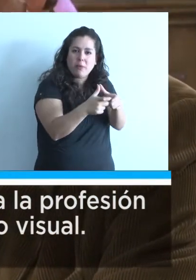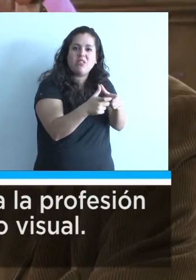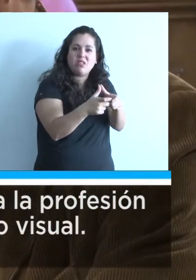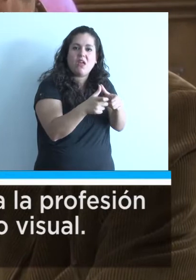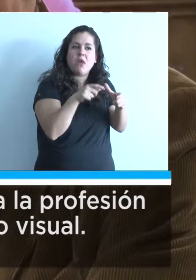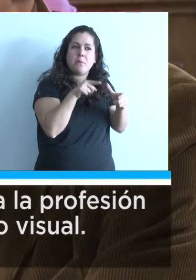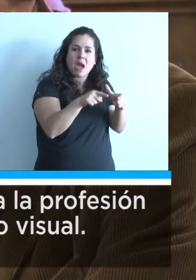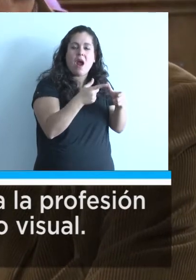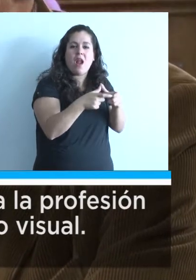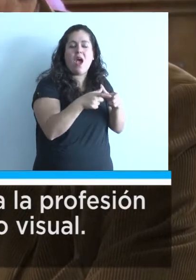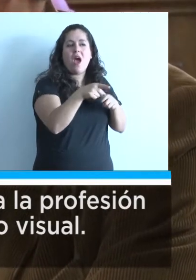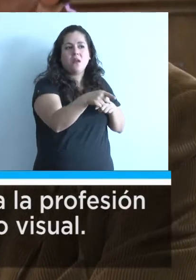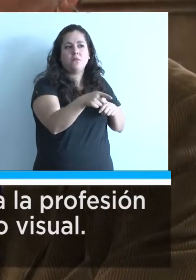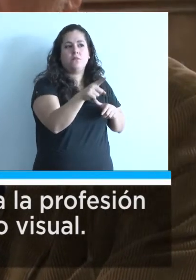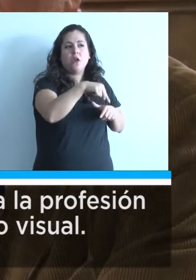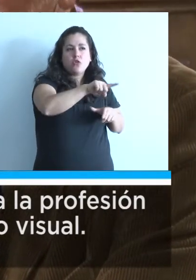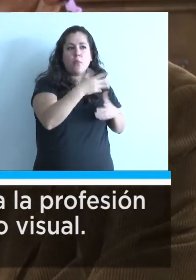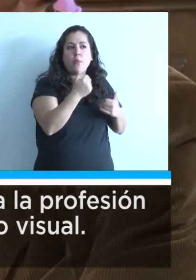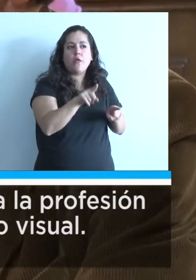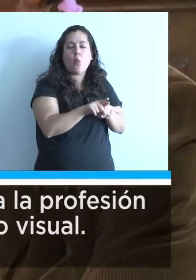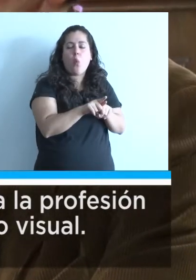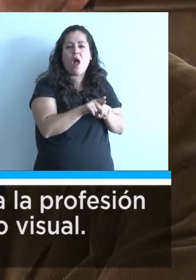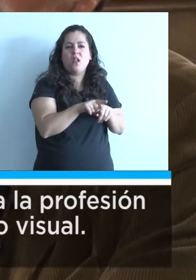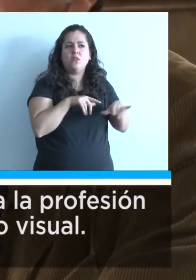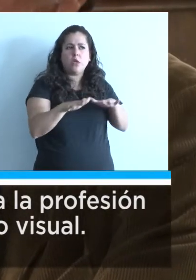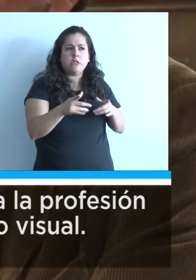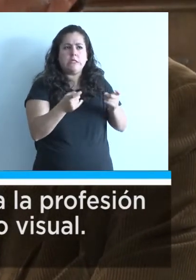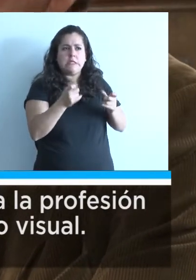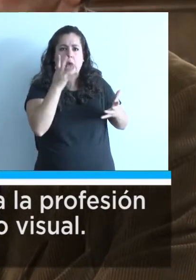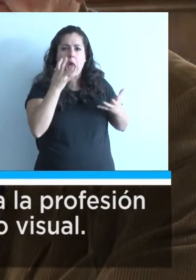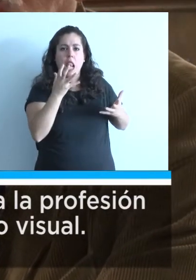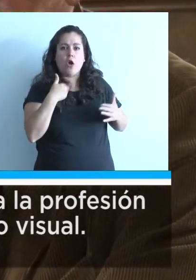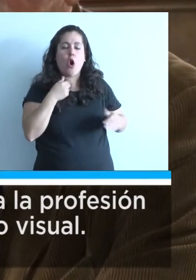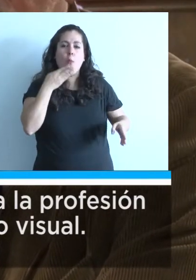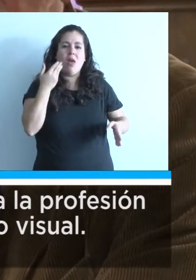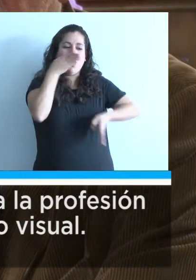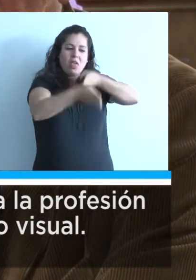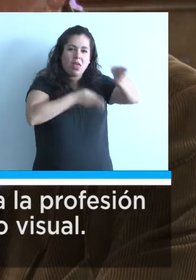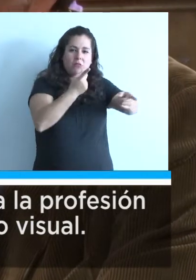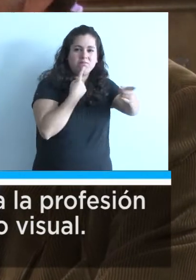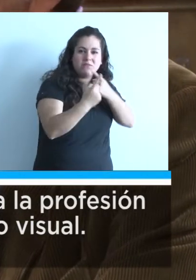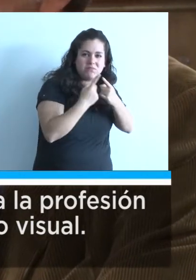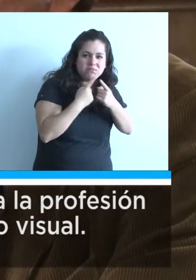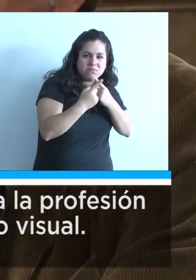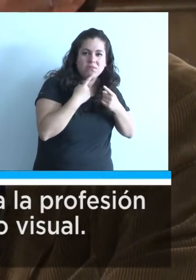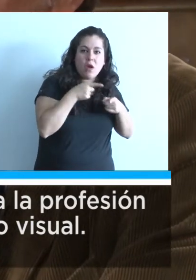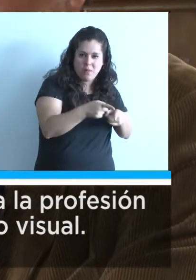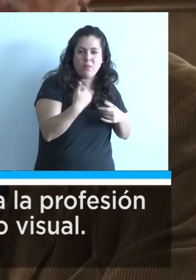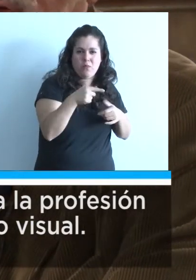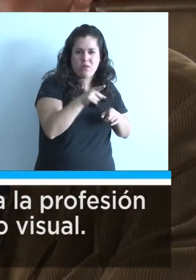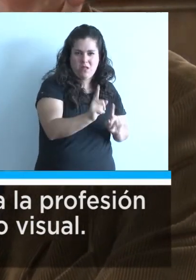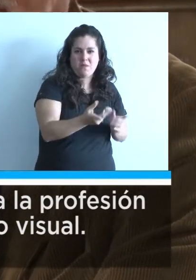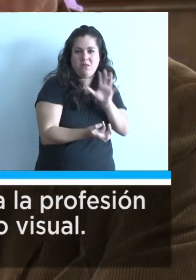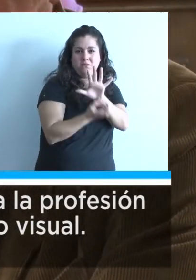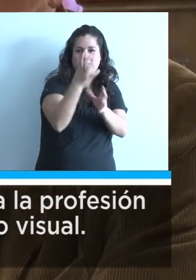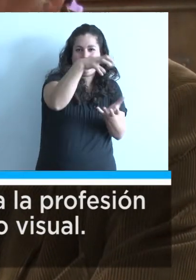ad hoc que pueda eventualmente atender situaciones muy particulares y especiales. Sin